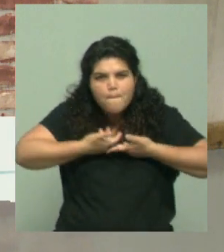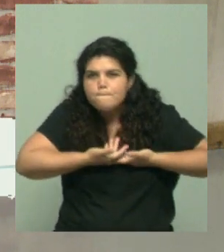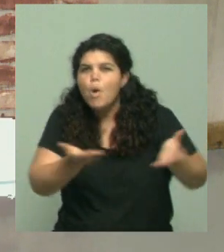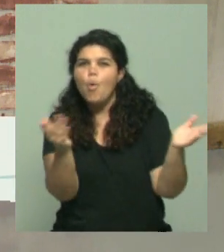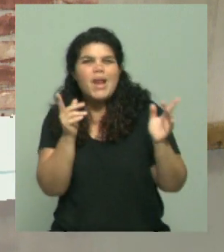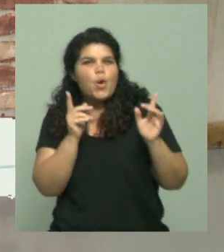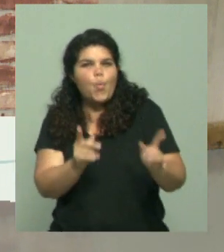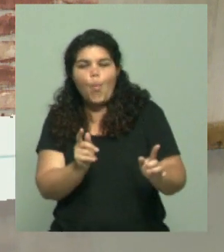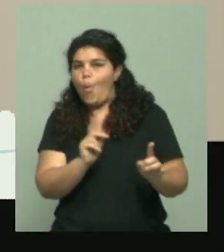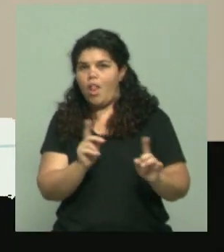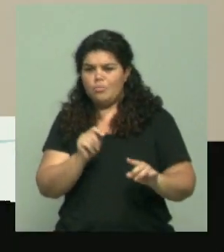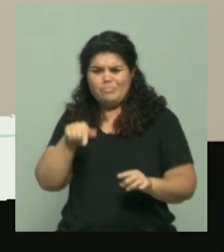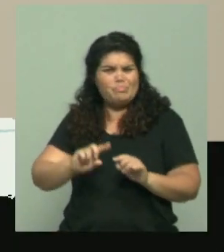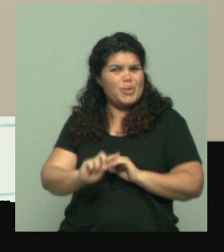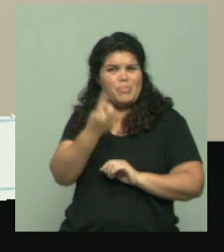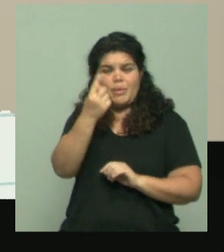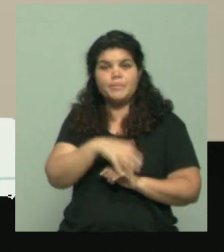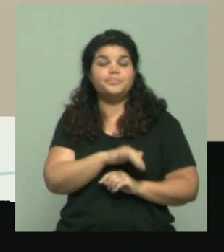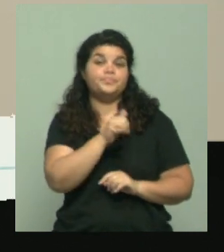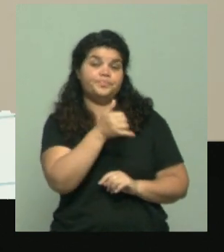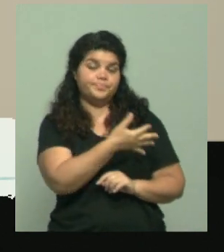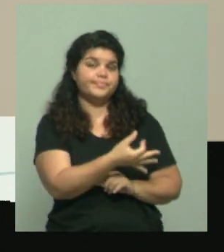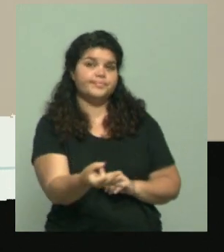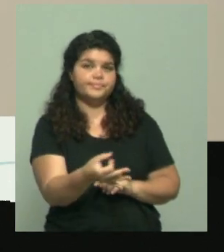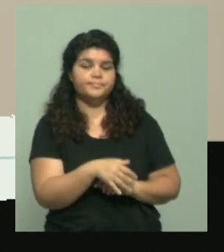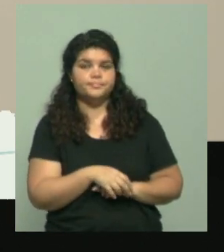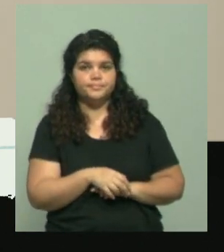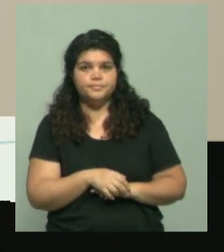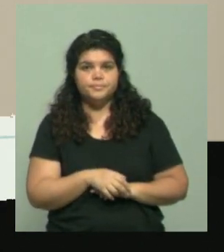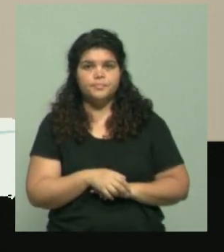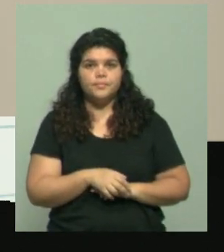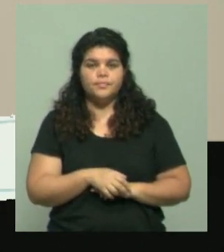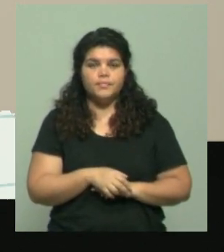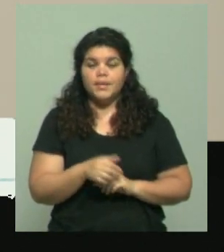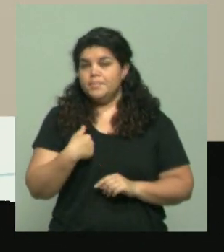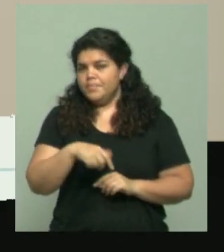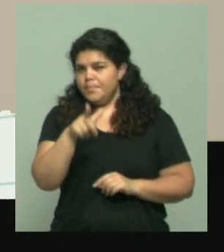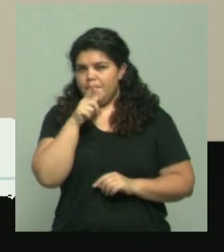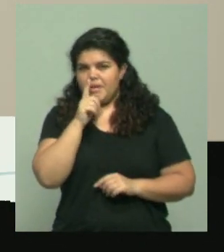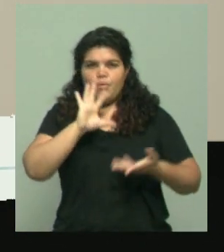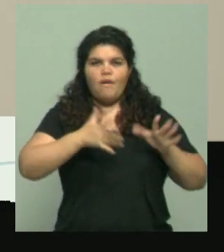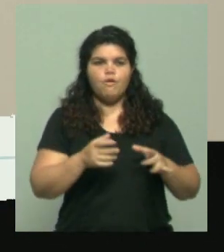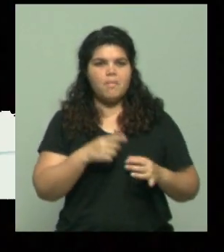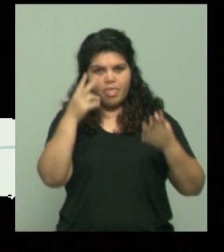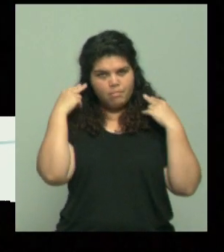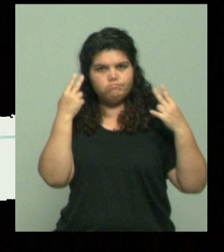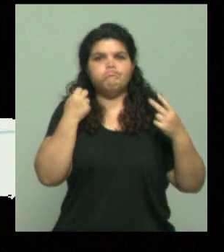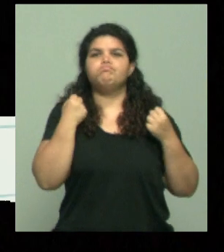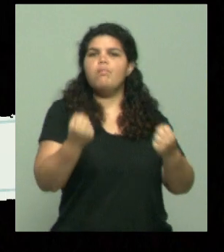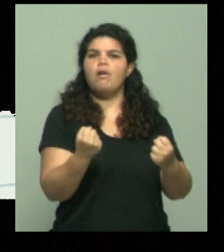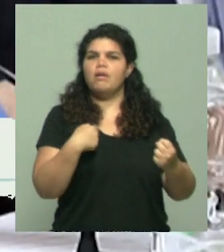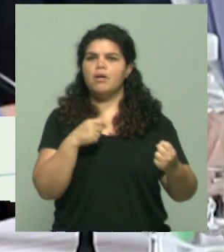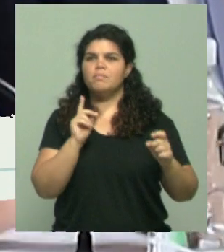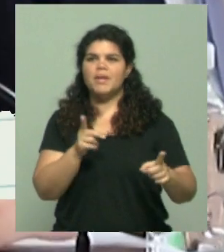Tal cual, tal cual. Y yo creo que ahí hay dos factores. Creo que está impronta de tratar de imponerse, de jugar al límite